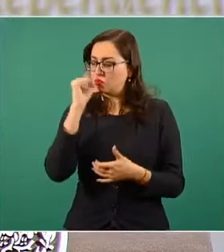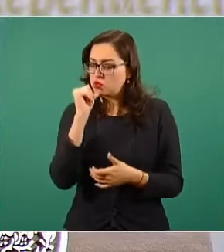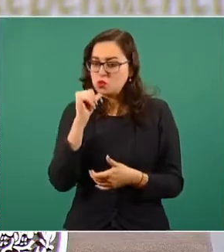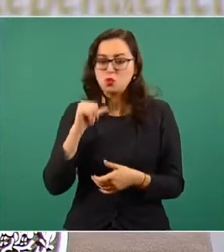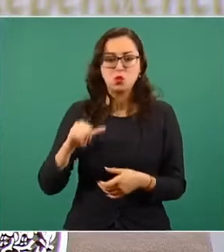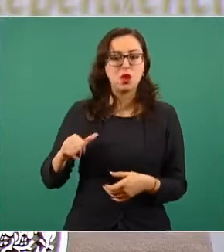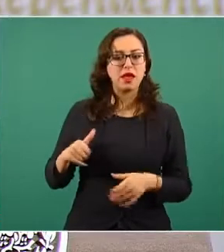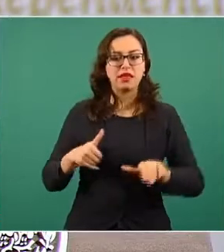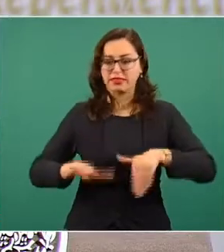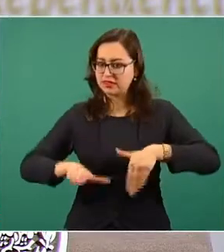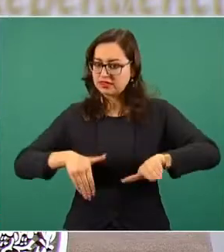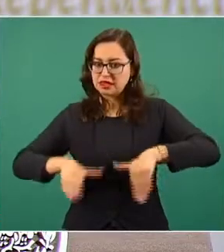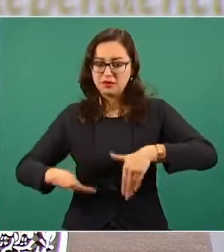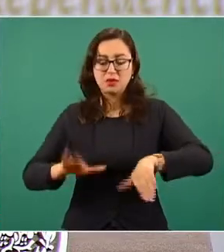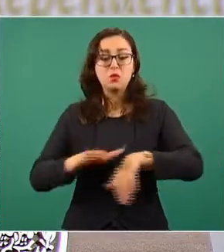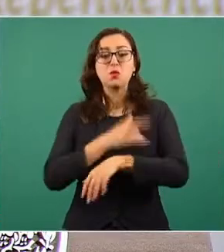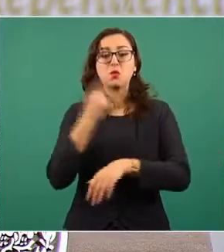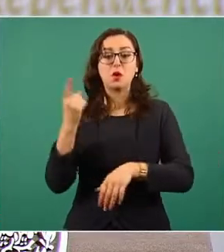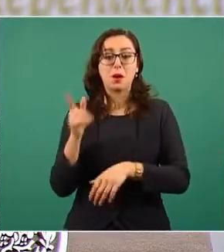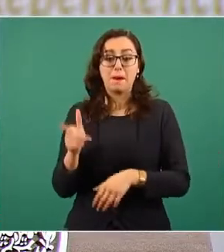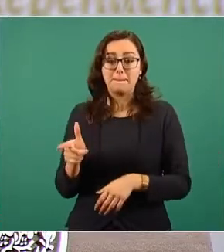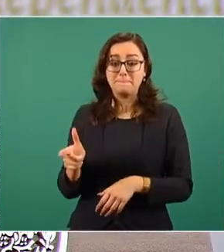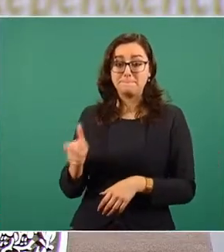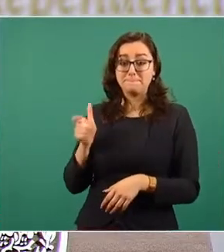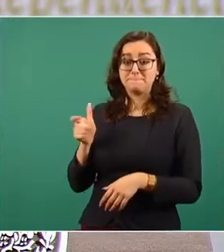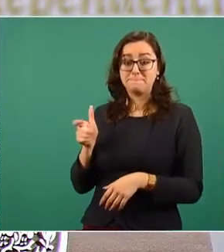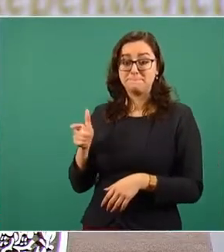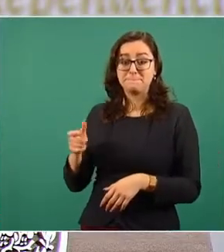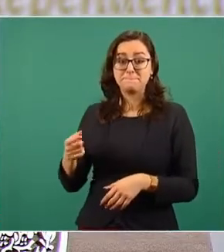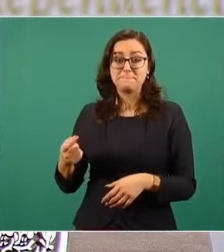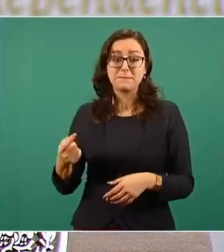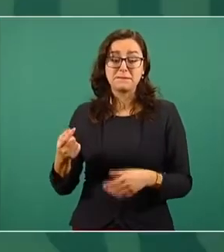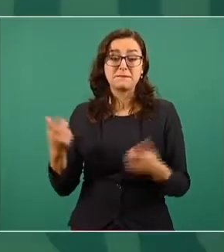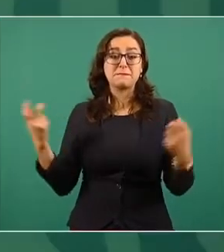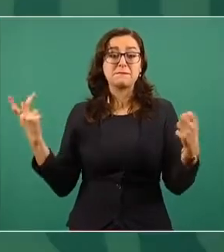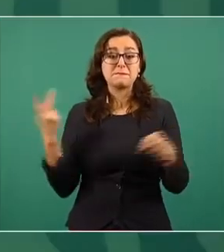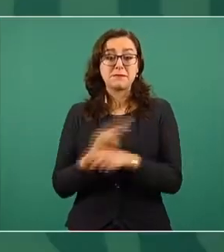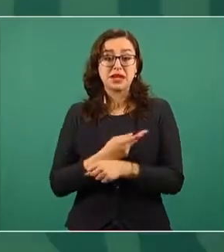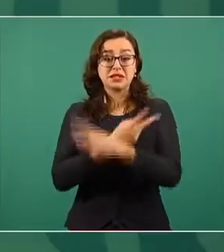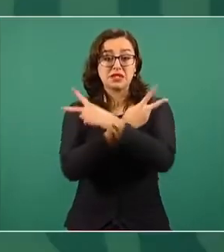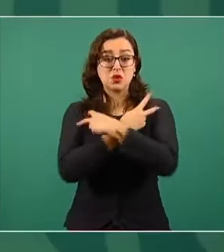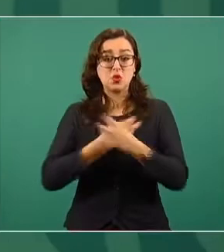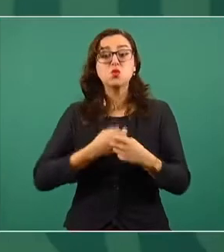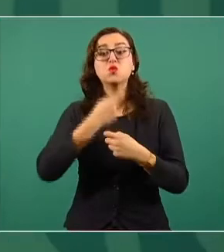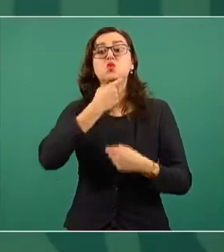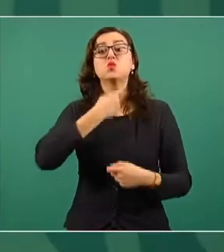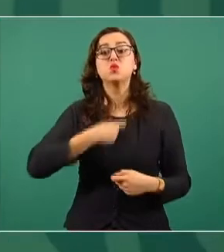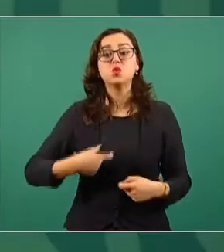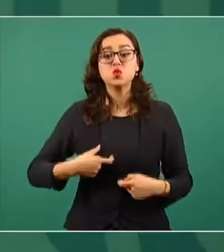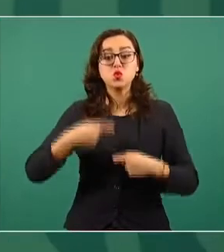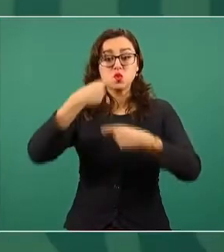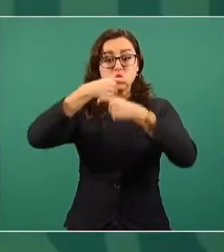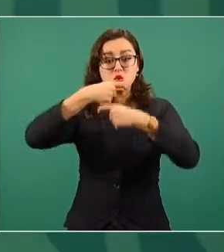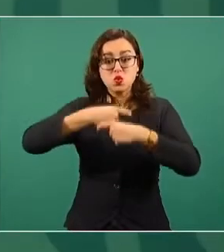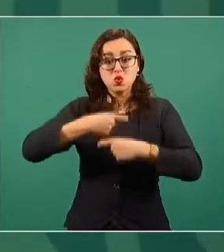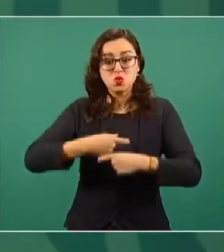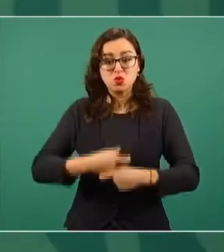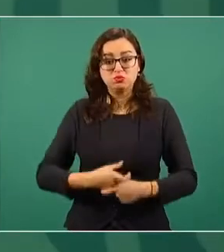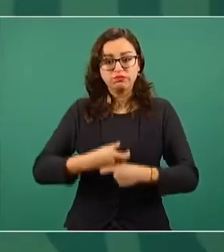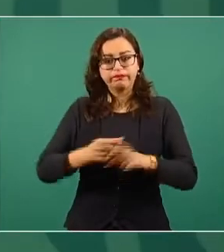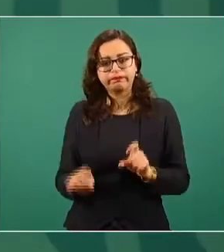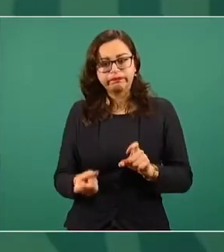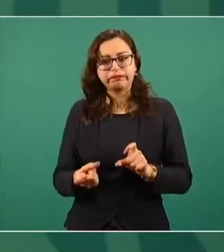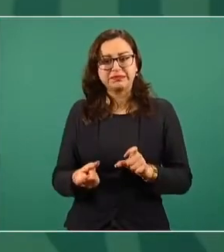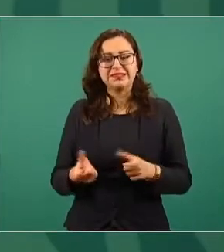francamente, le perforó la columna vertebral. Entonces, sí